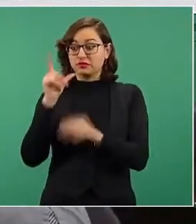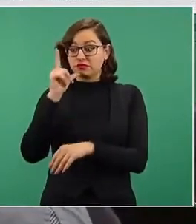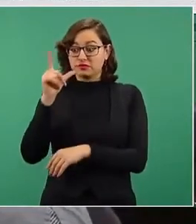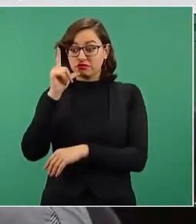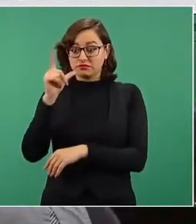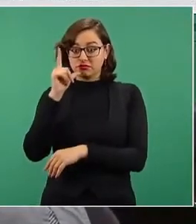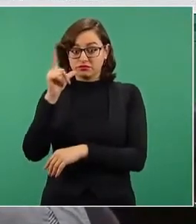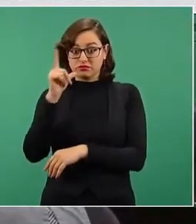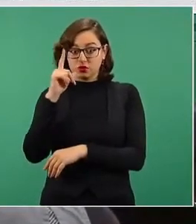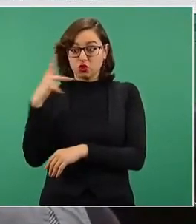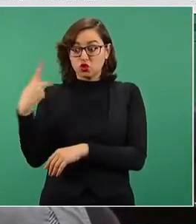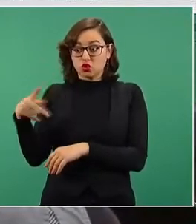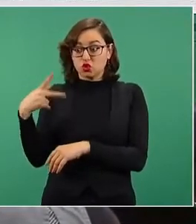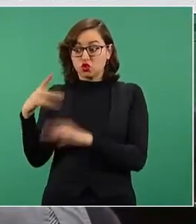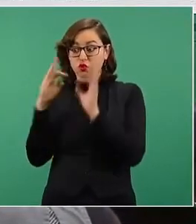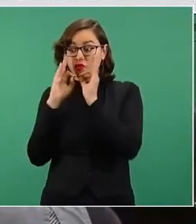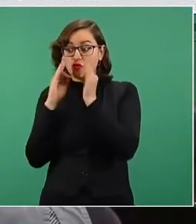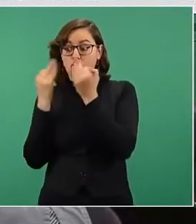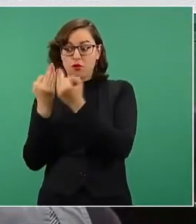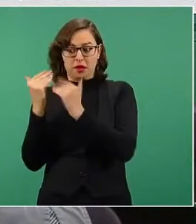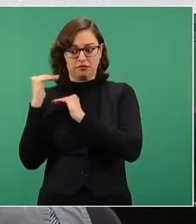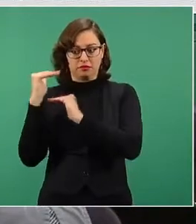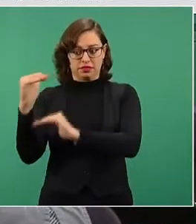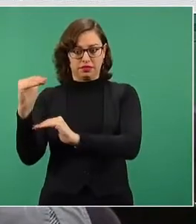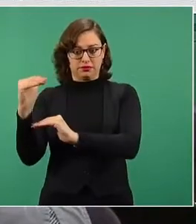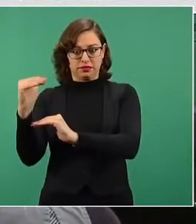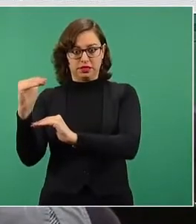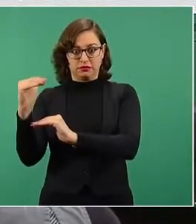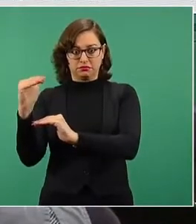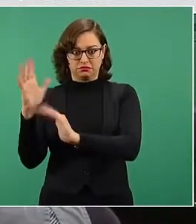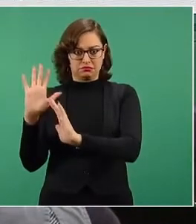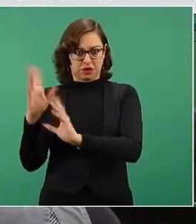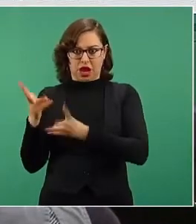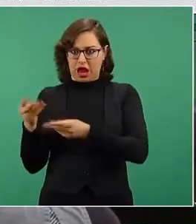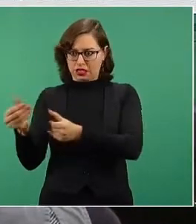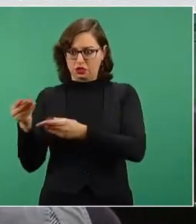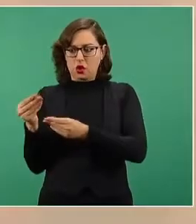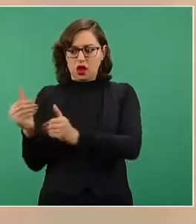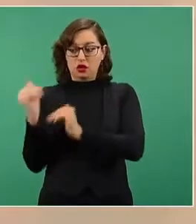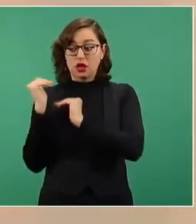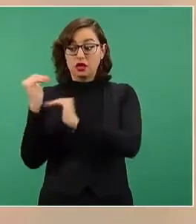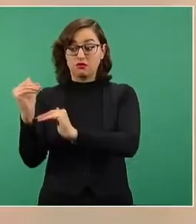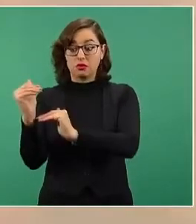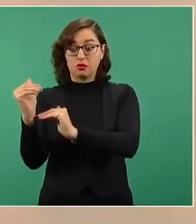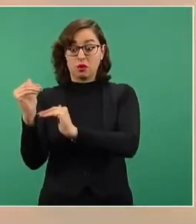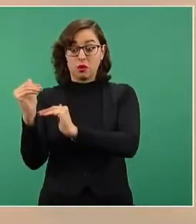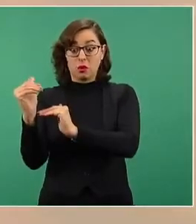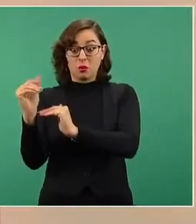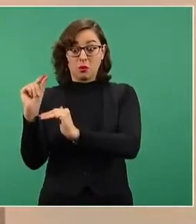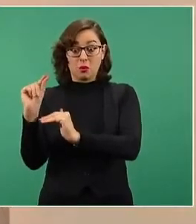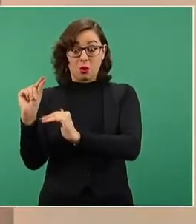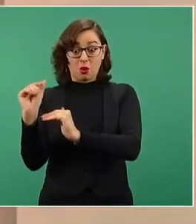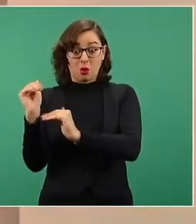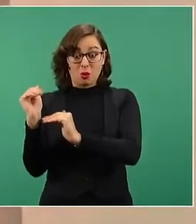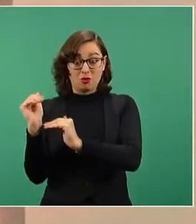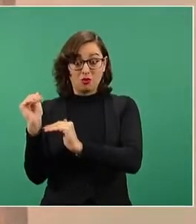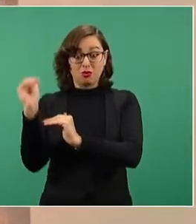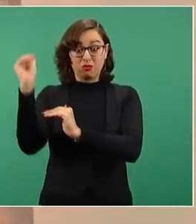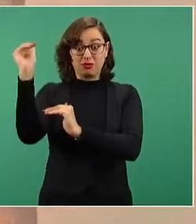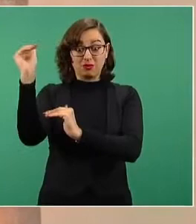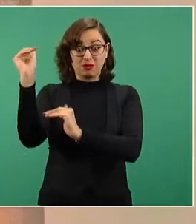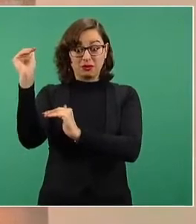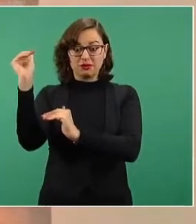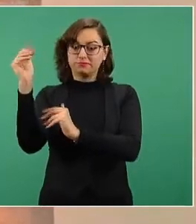hace que después de determinado nivel de consumo te salgas del subsidio. Entonces, como te sales del subsidio, pues ya vas a pagar